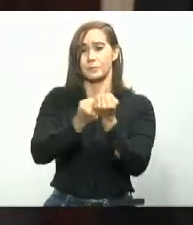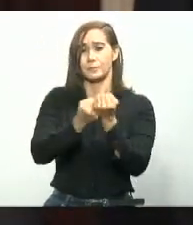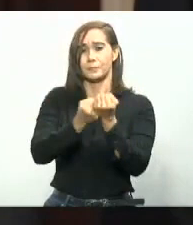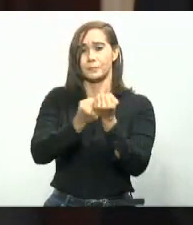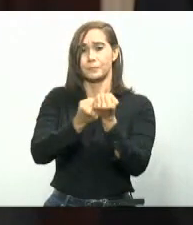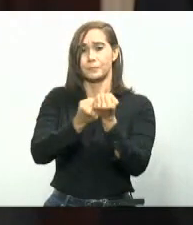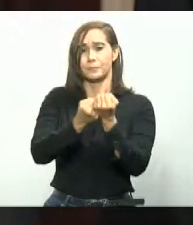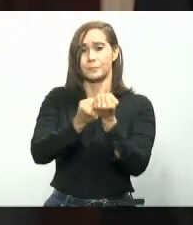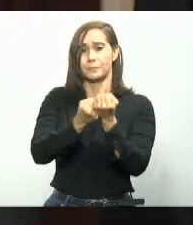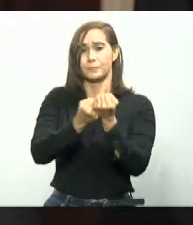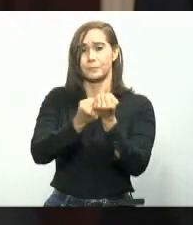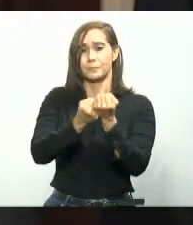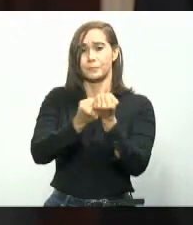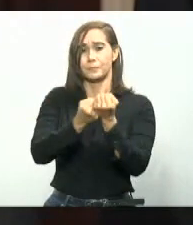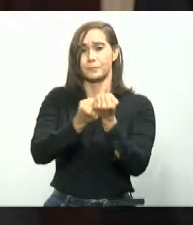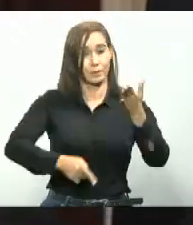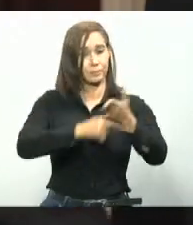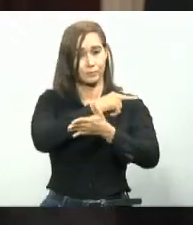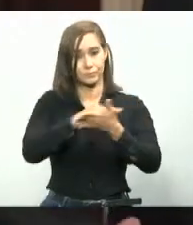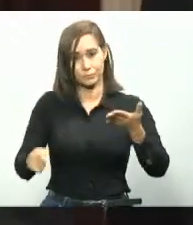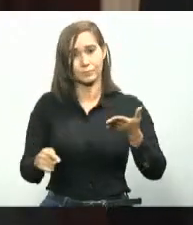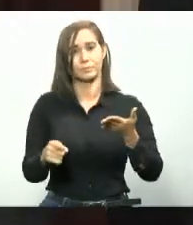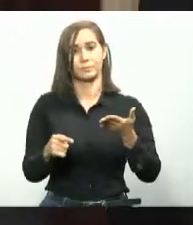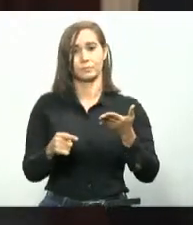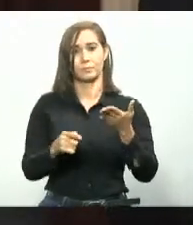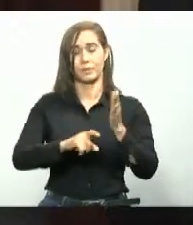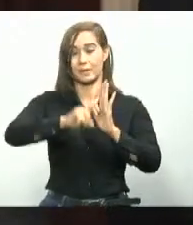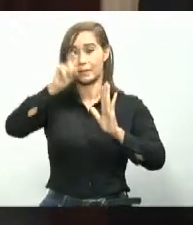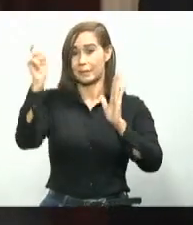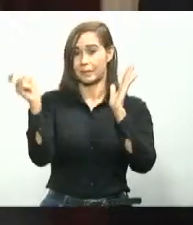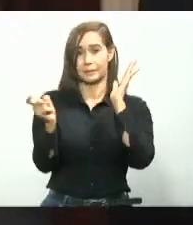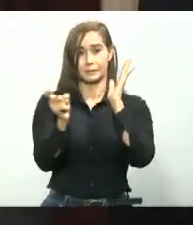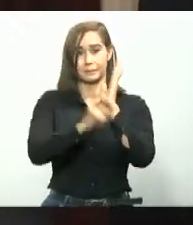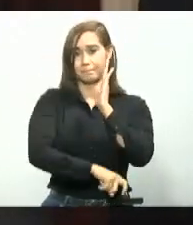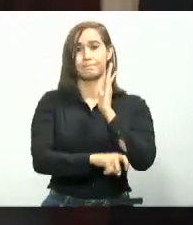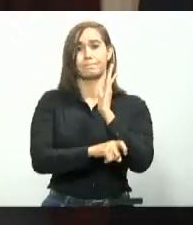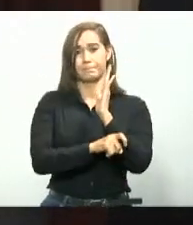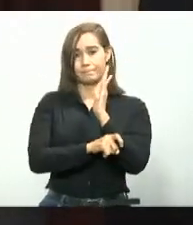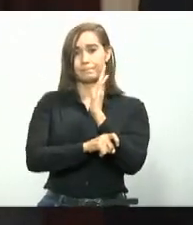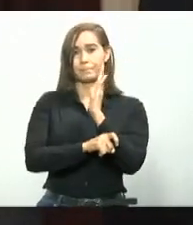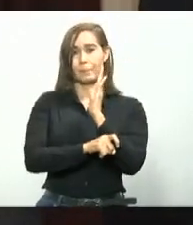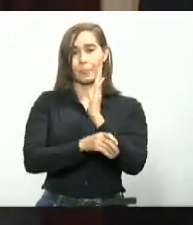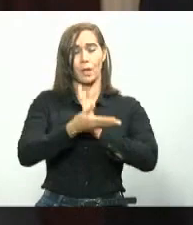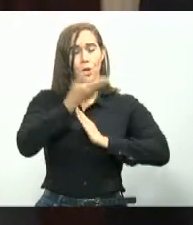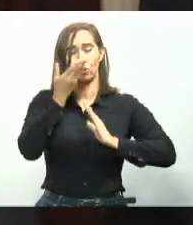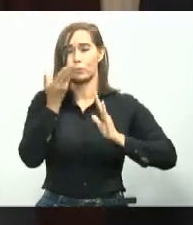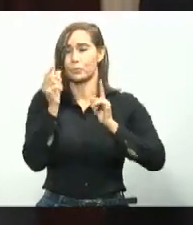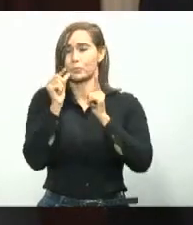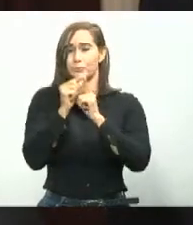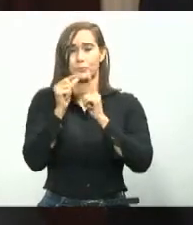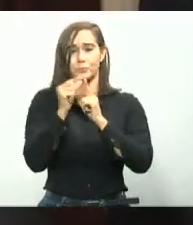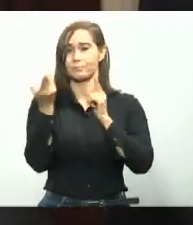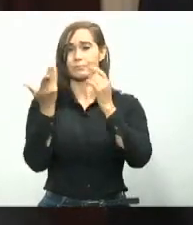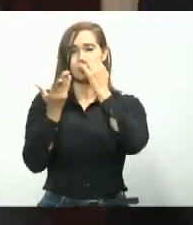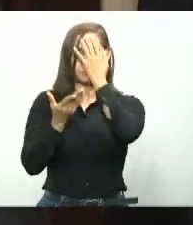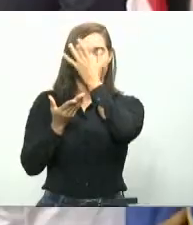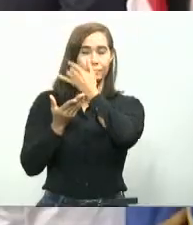hay palabras, pero tampoco hay derecho.